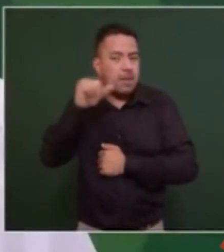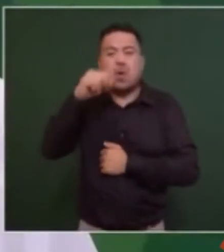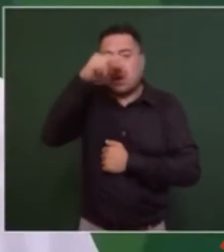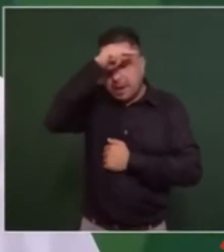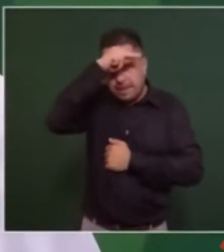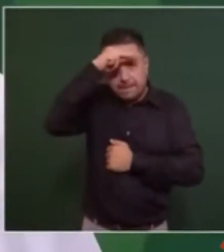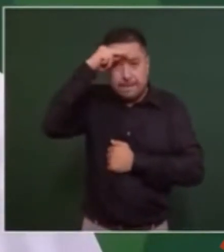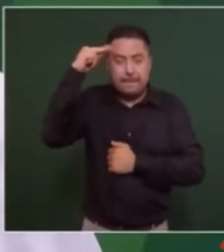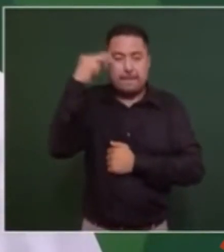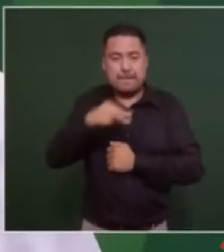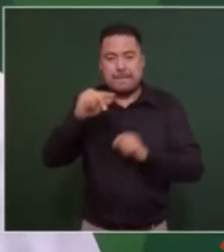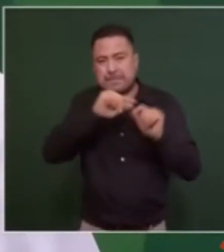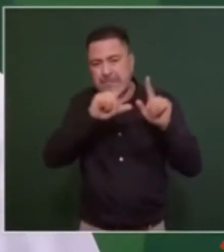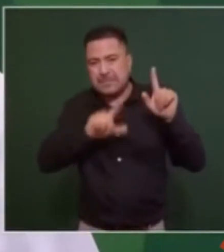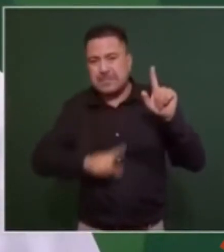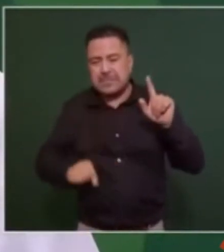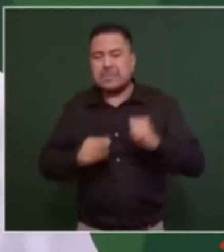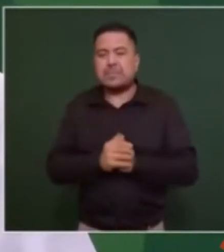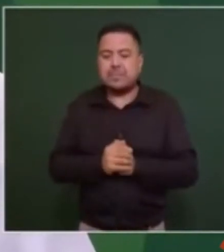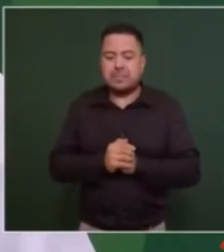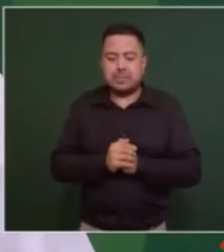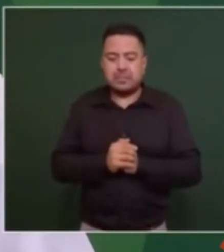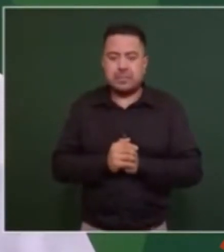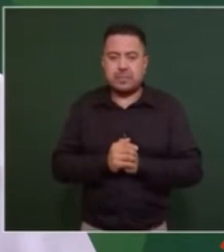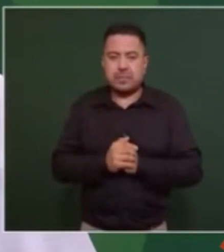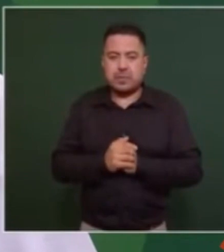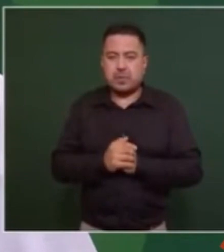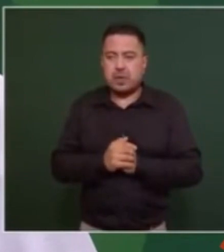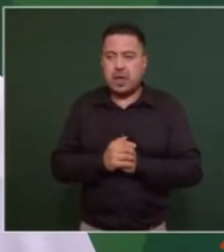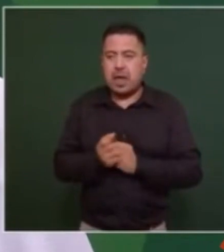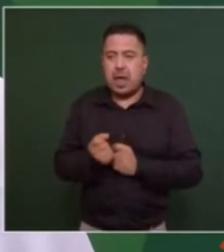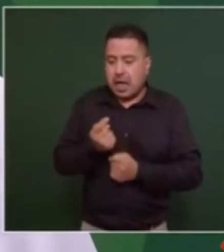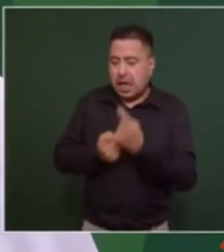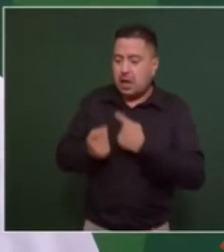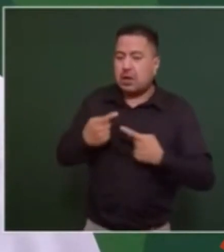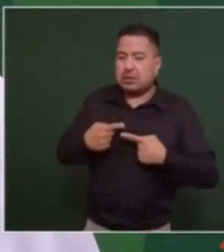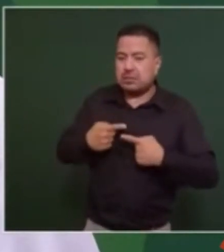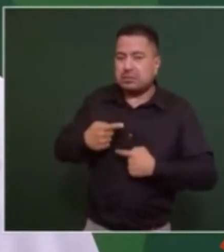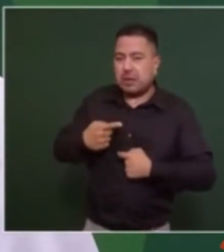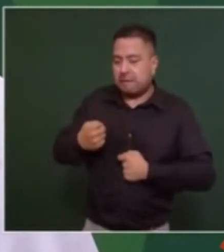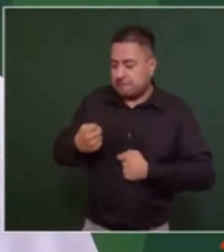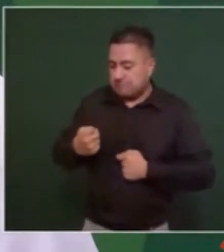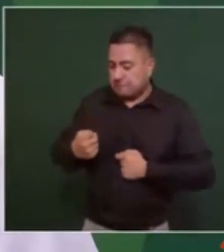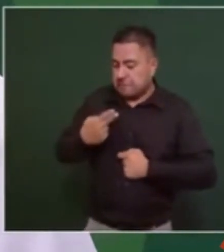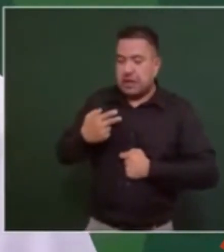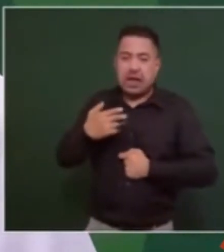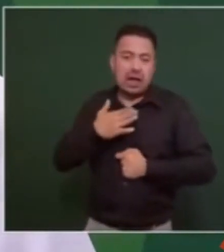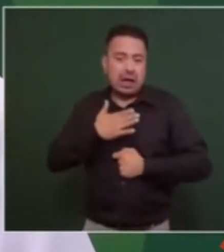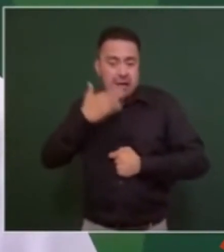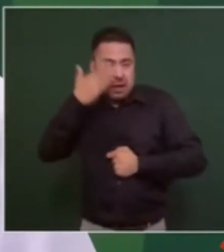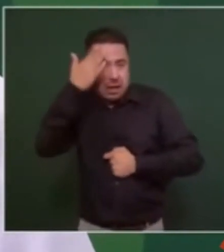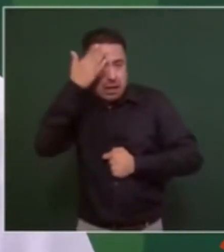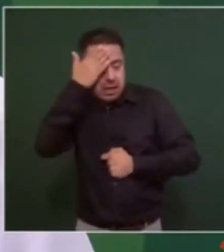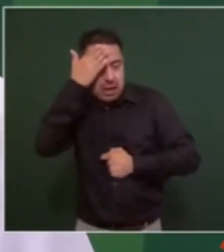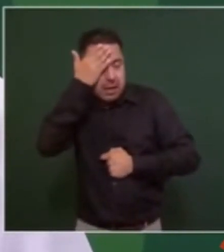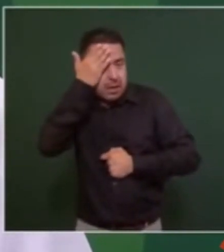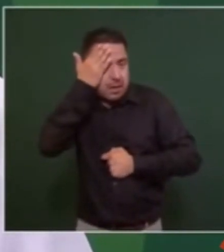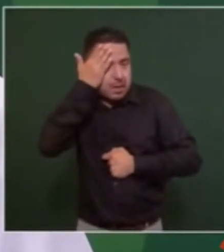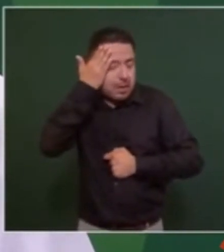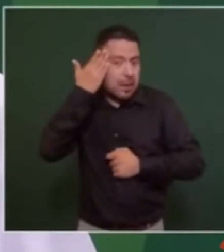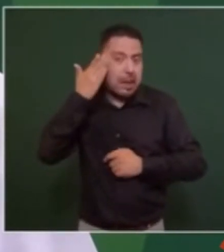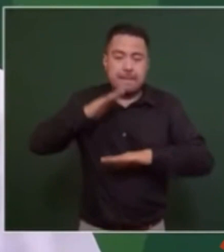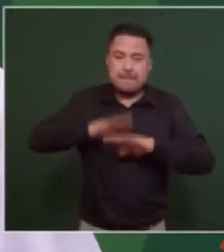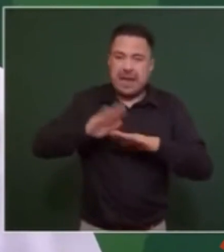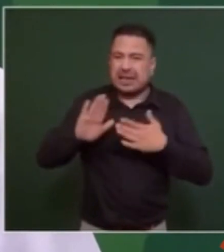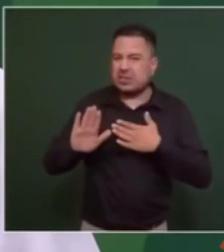México y los que tenemos el privilegio de liderar estamos muy comprometidos.